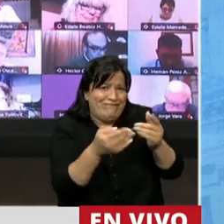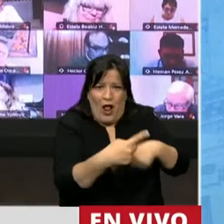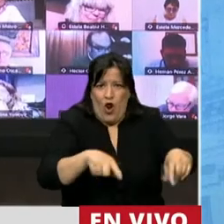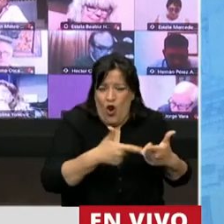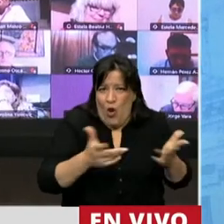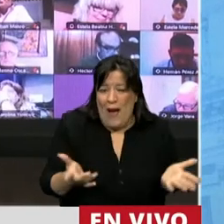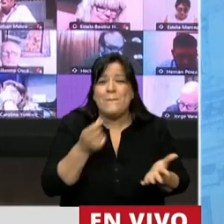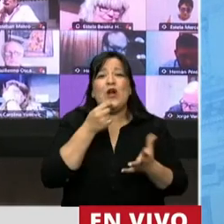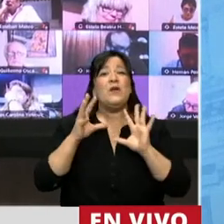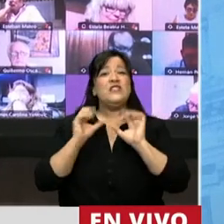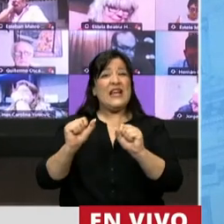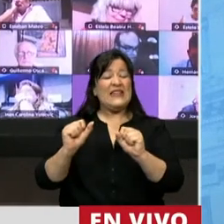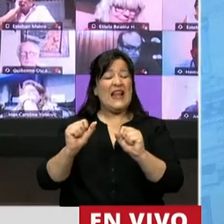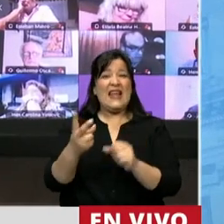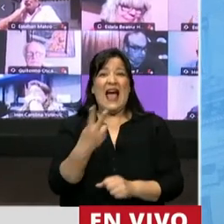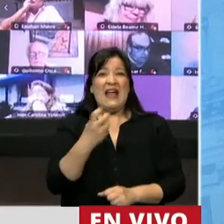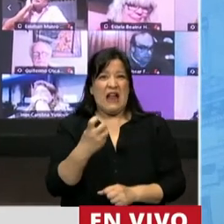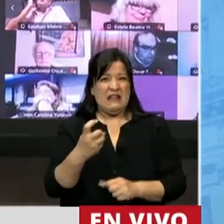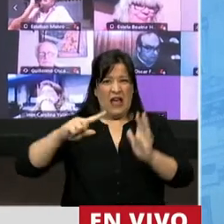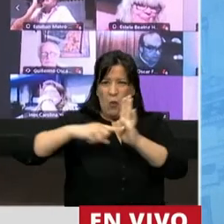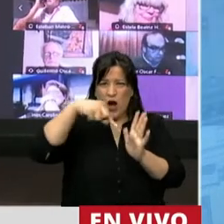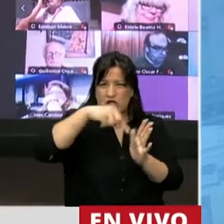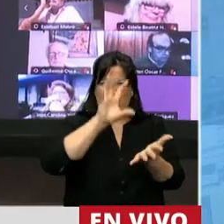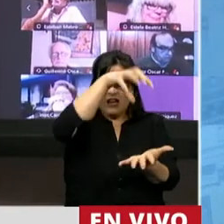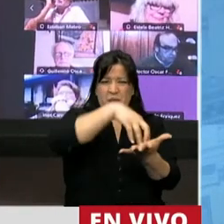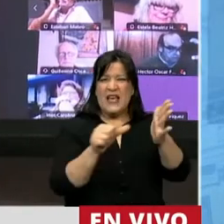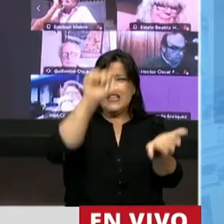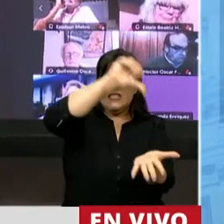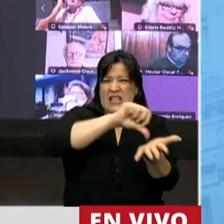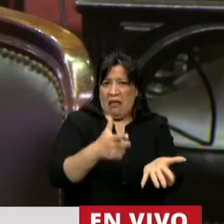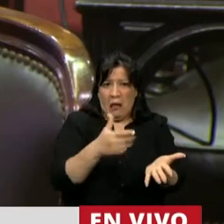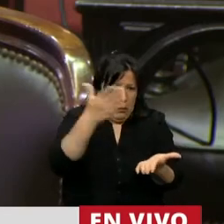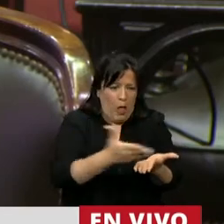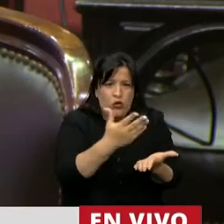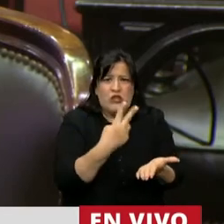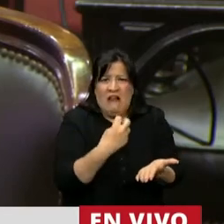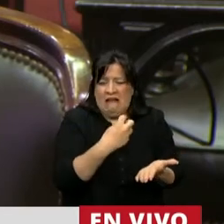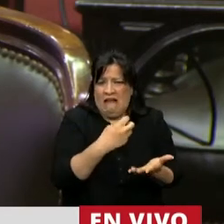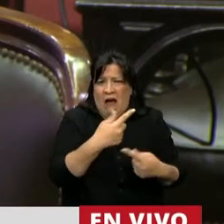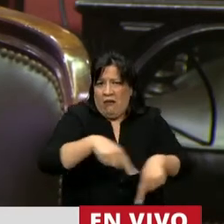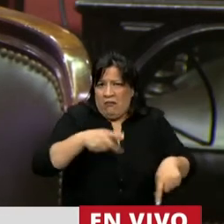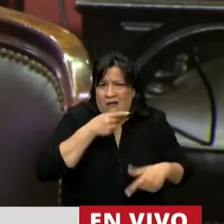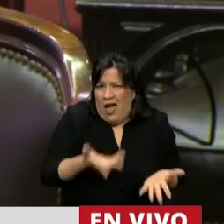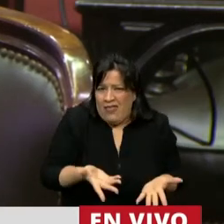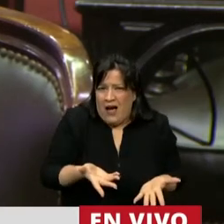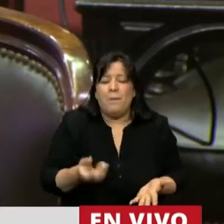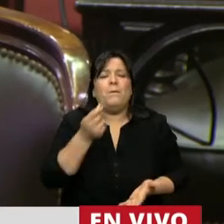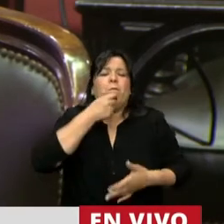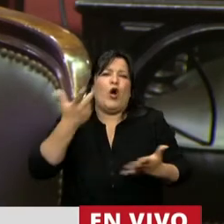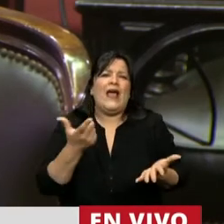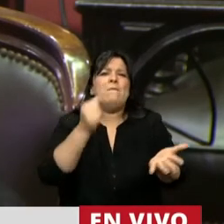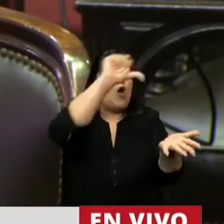la sede de la Secretaría de Energía no debería estar en la Ciudad Autónoma de Buenos Aires, que no produce energía, no sé, las